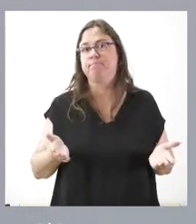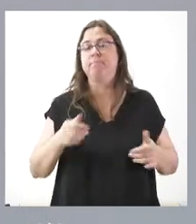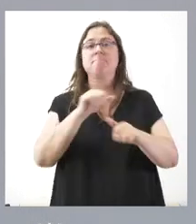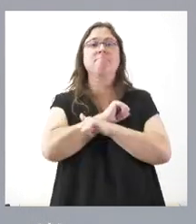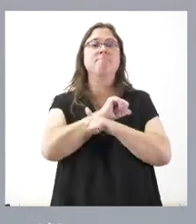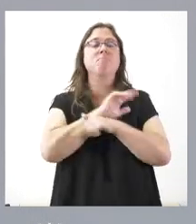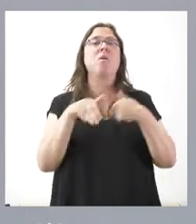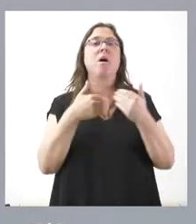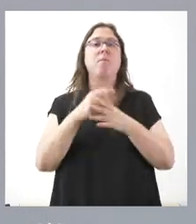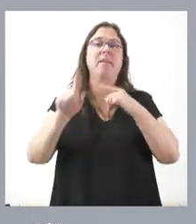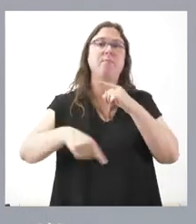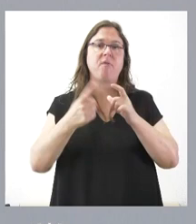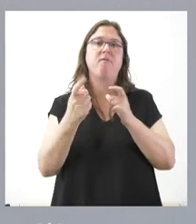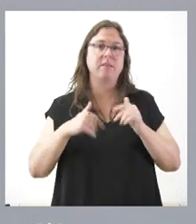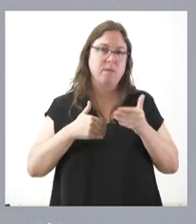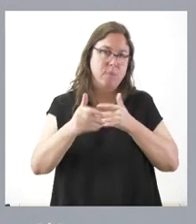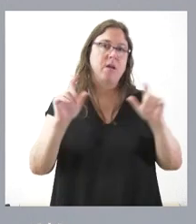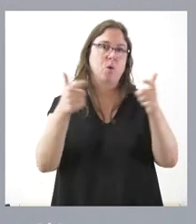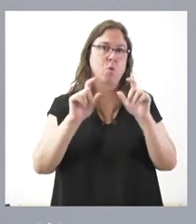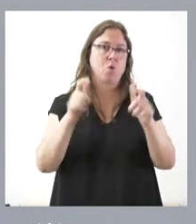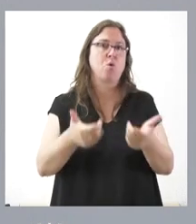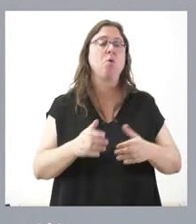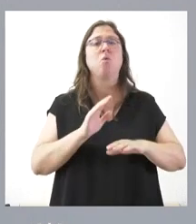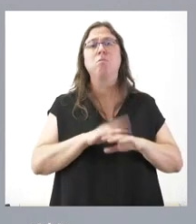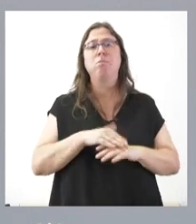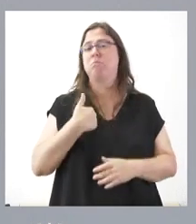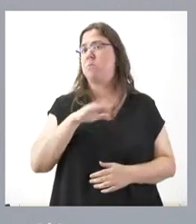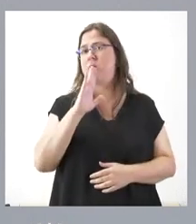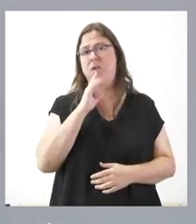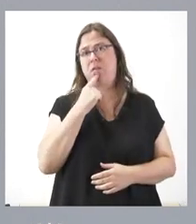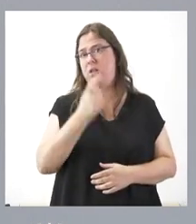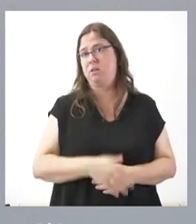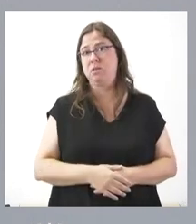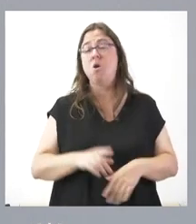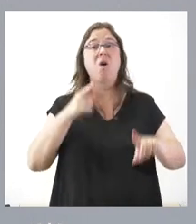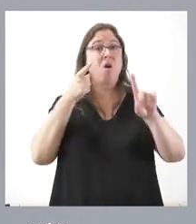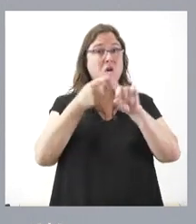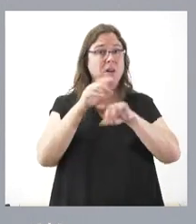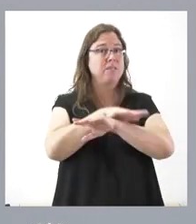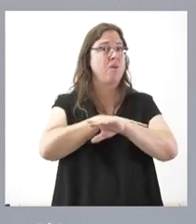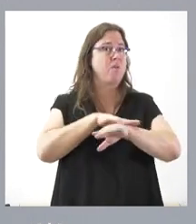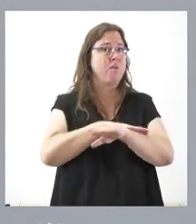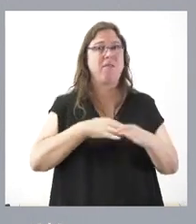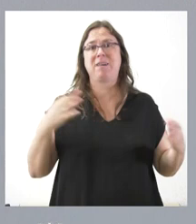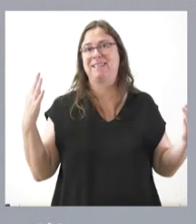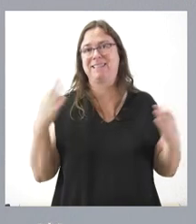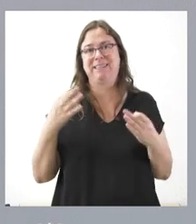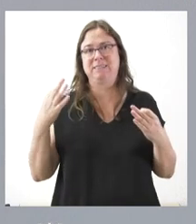esperando posteriores reuniones. Porque, desde luego, como le decía antes, el objetivo de este gobierno es,